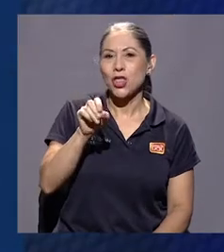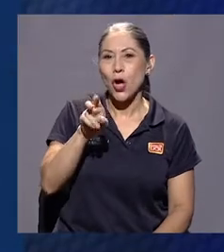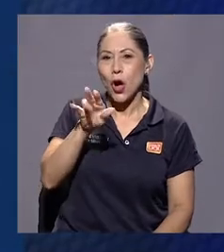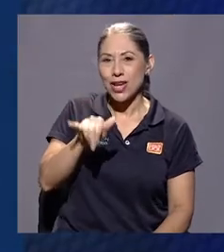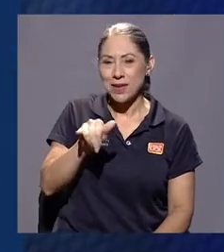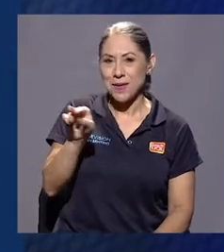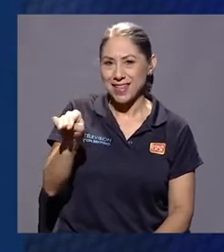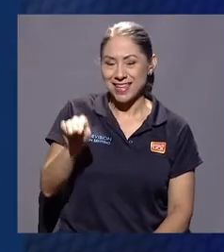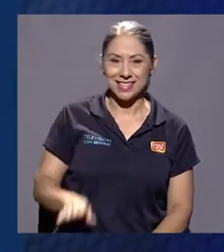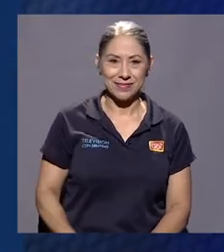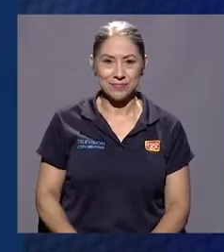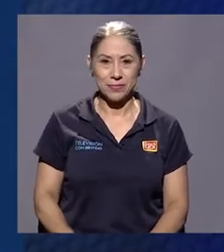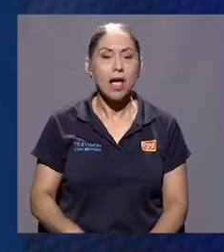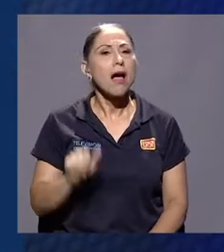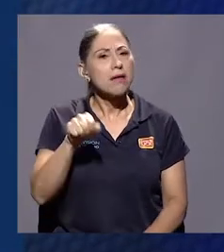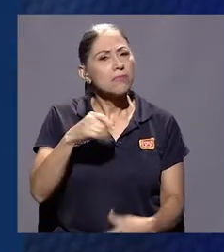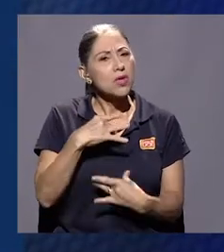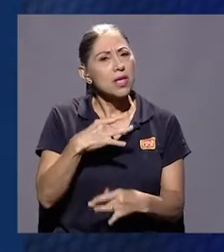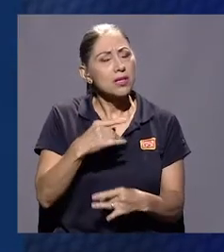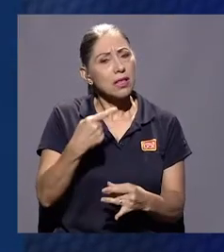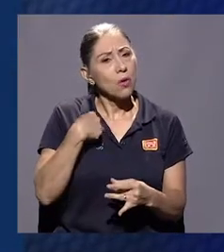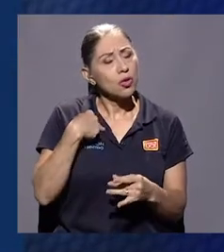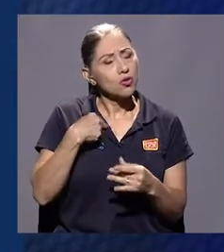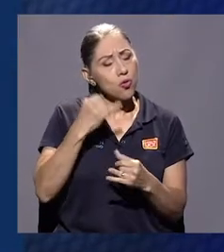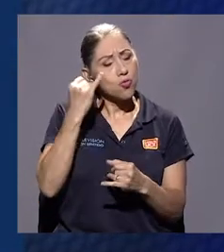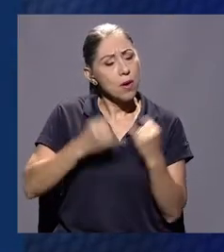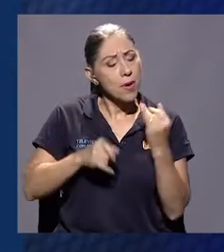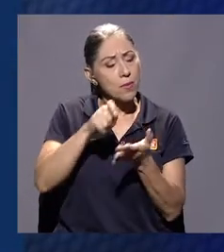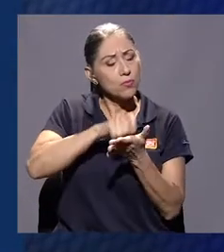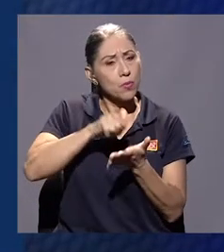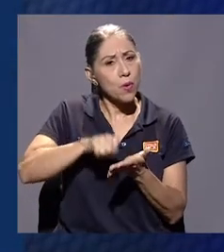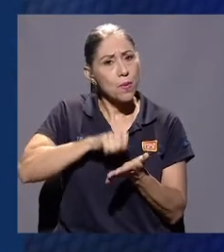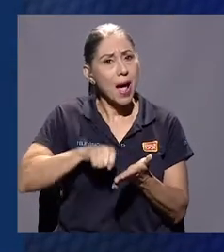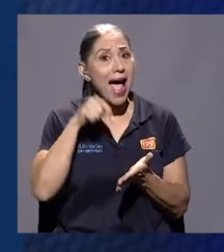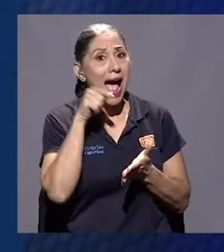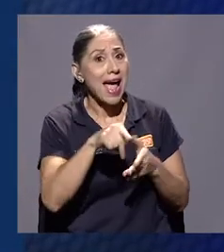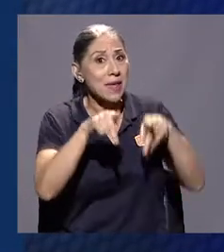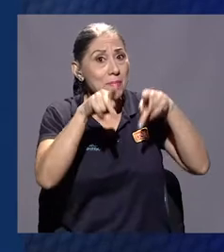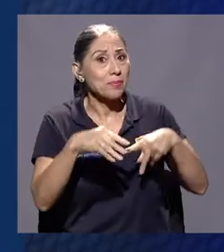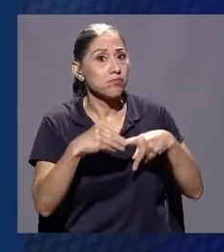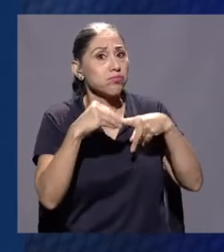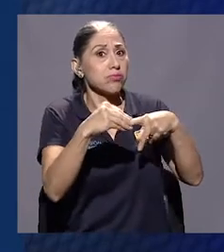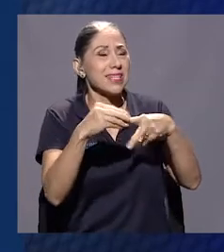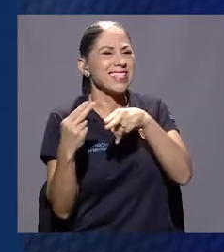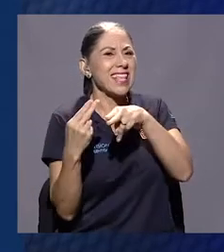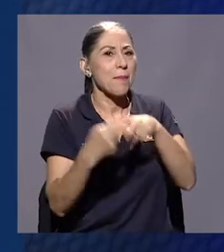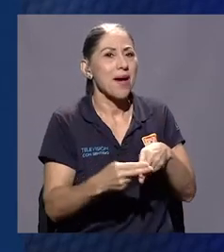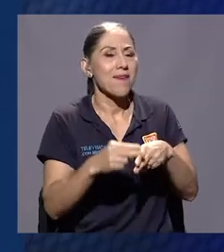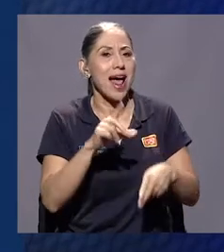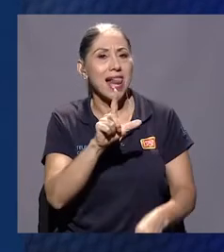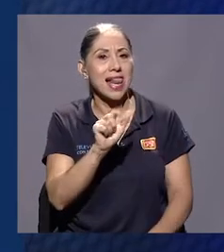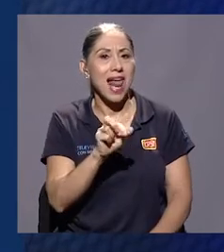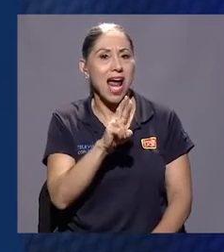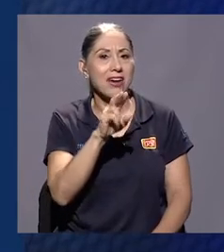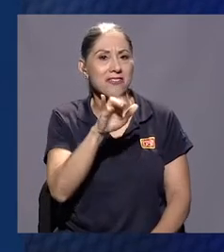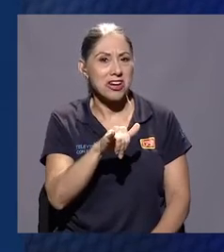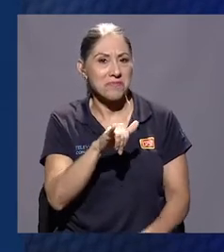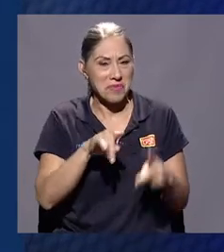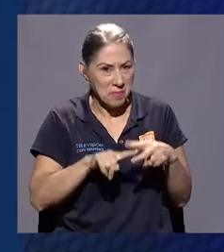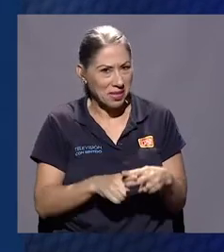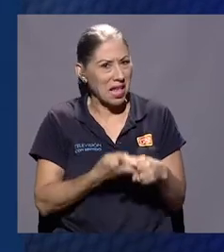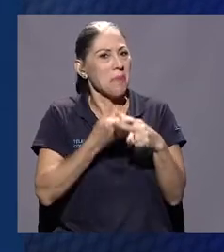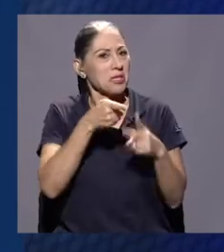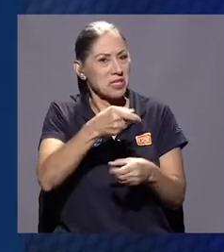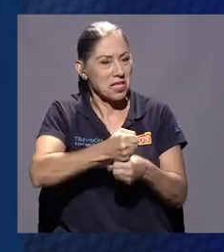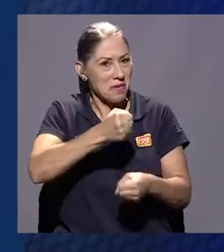o sea, cuando yo terminé el guión, el protagonista se llamaba Larry. Y lo empezamos a trabajar así, Larry.